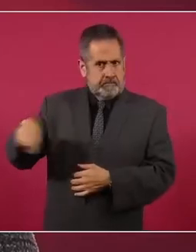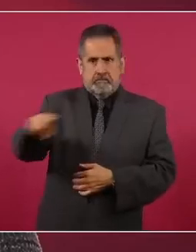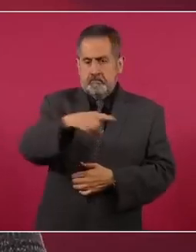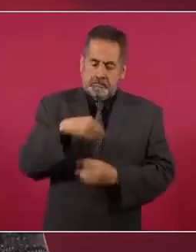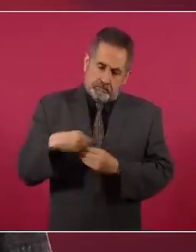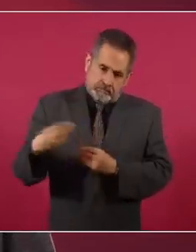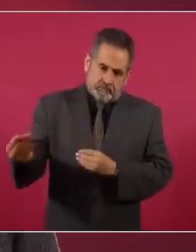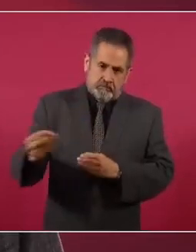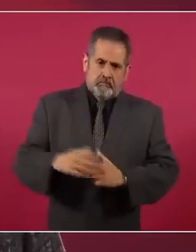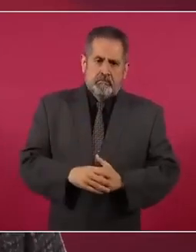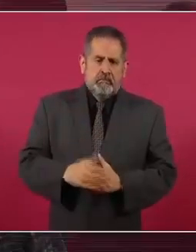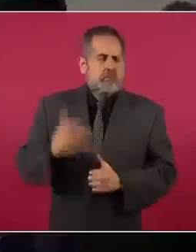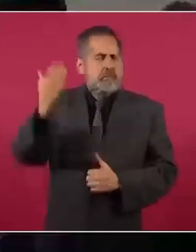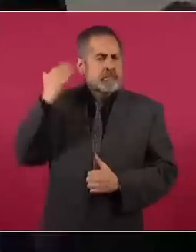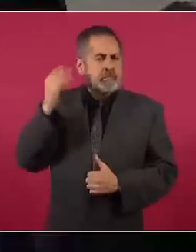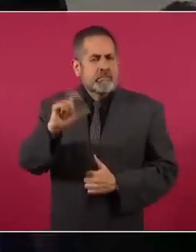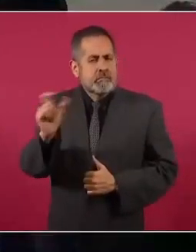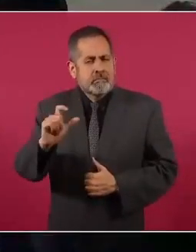Cuando